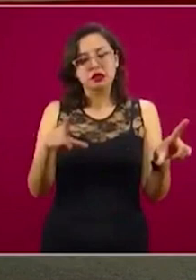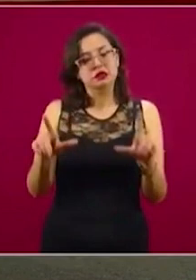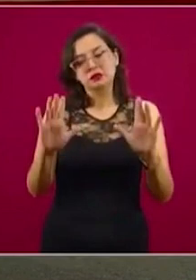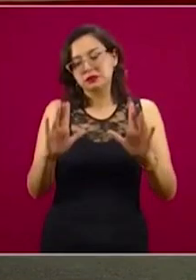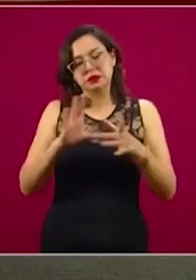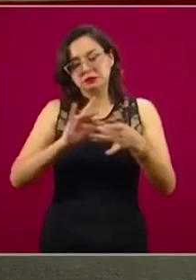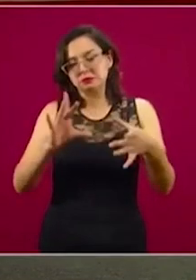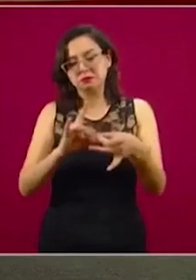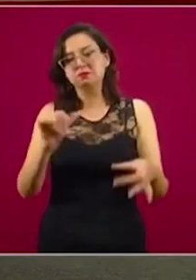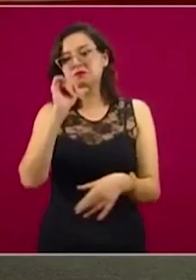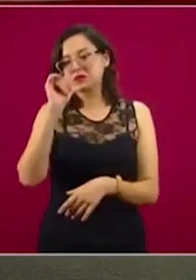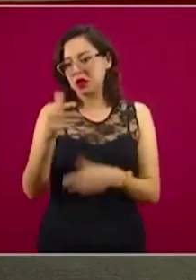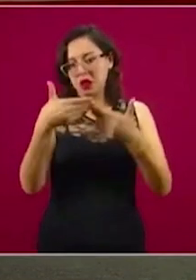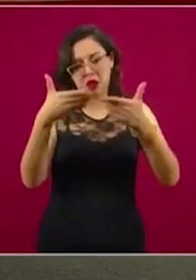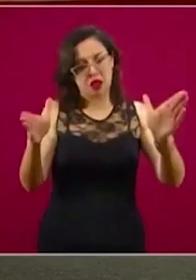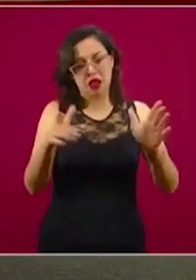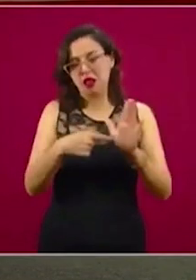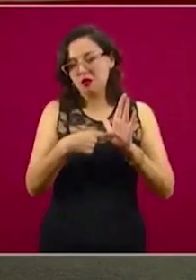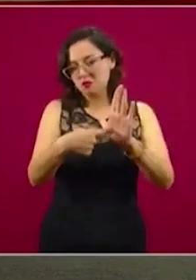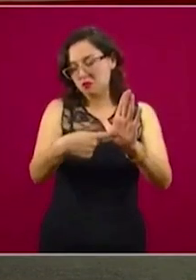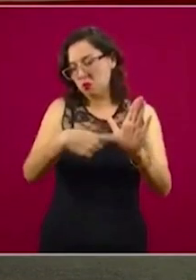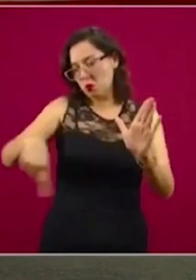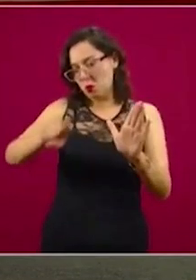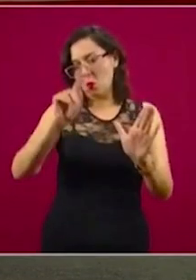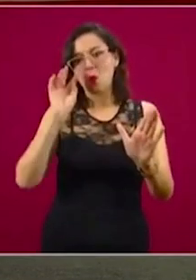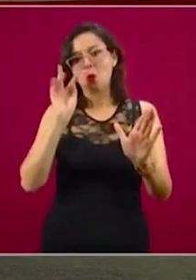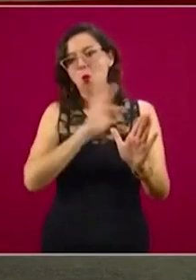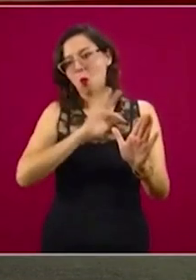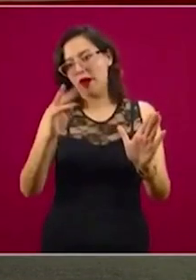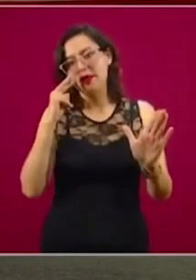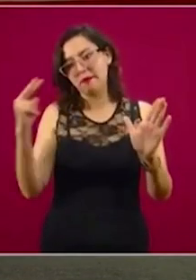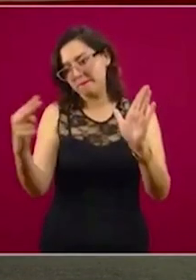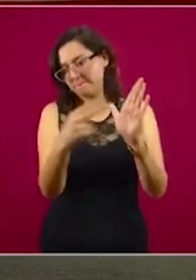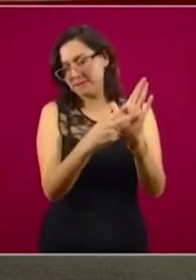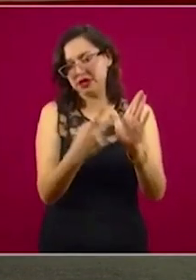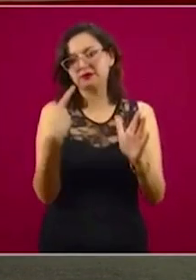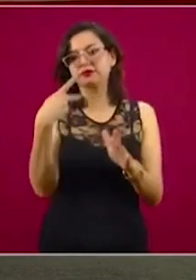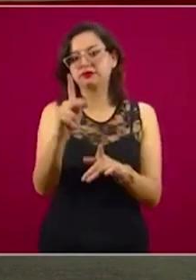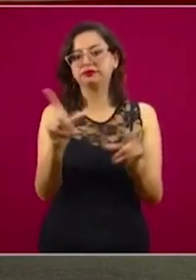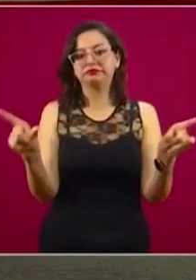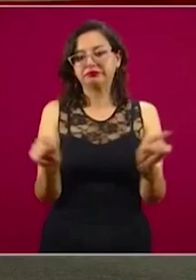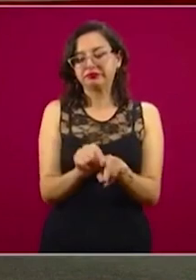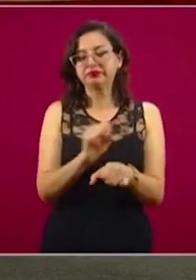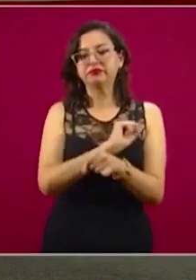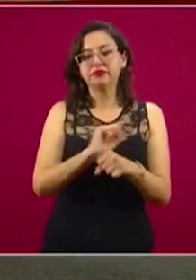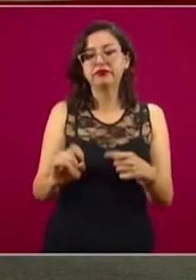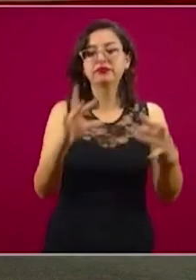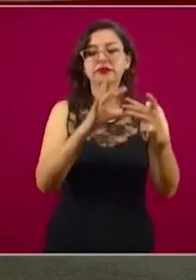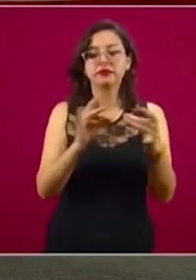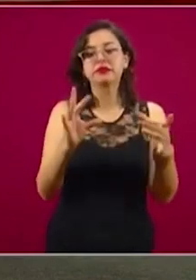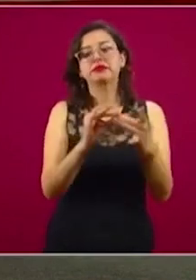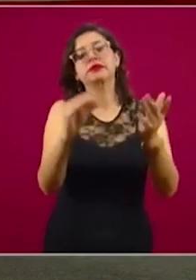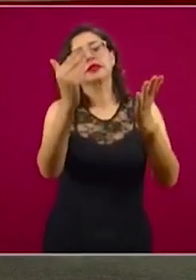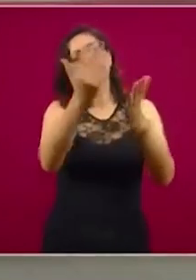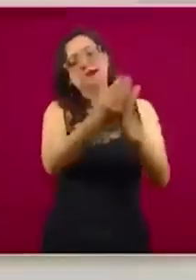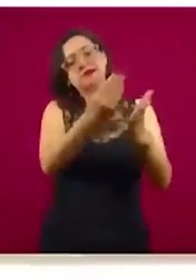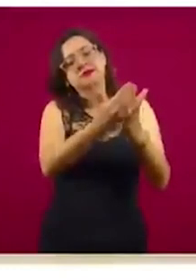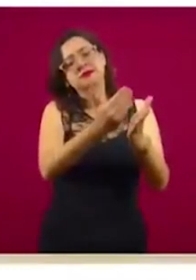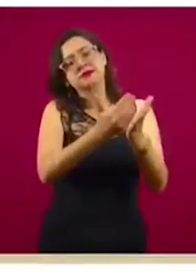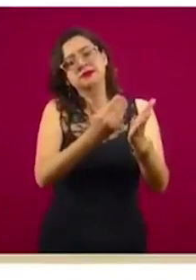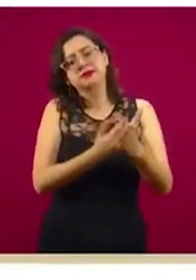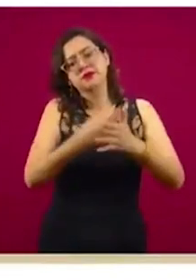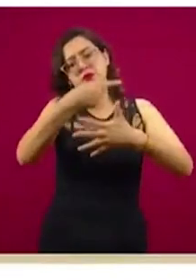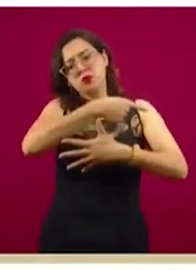disposición pública, pero básicamente les resumo la idea básica, es va comentando paso a paso lo que también